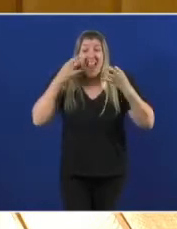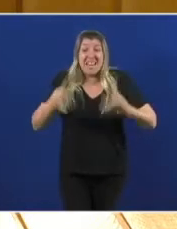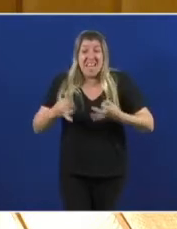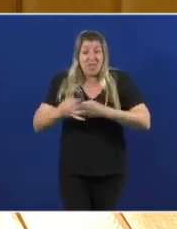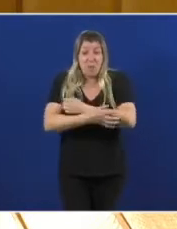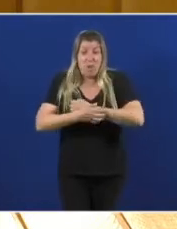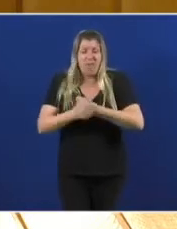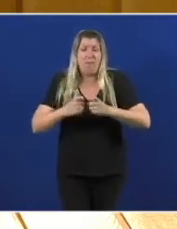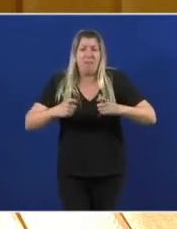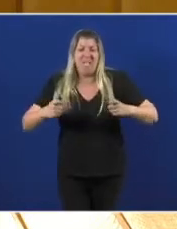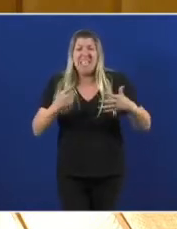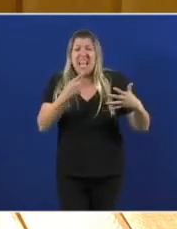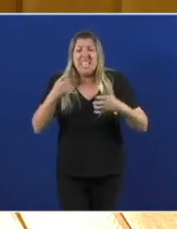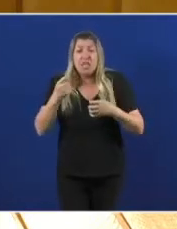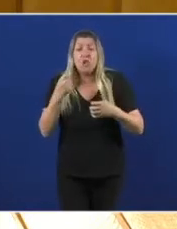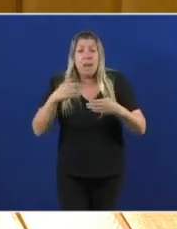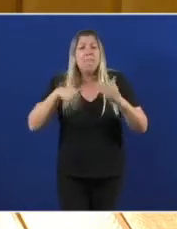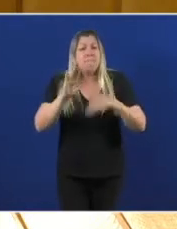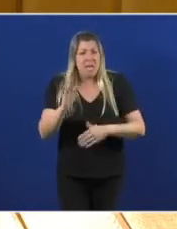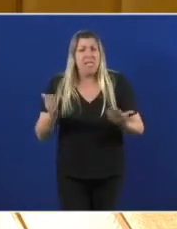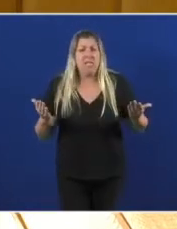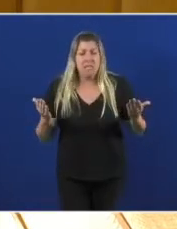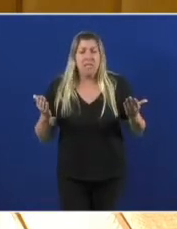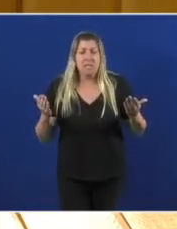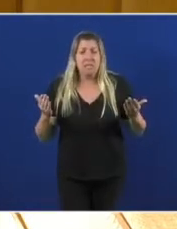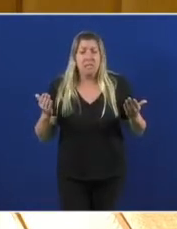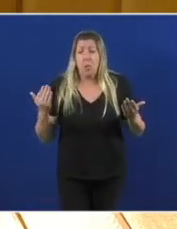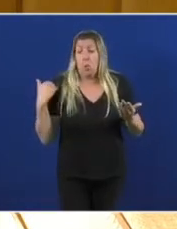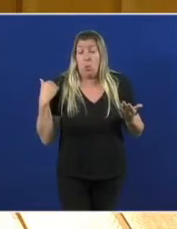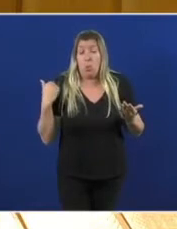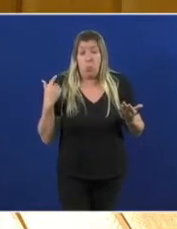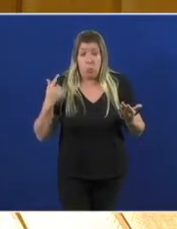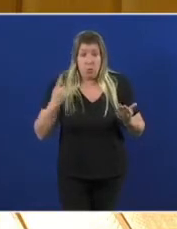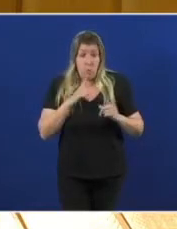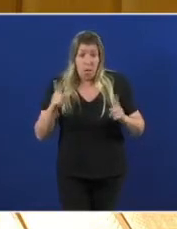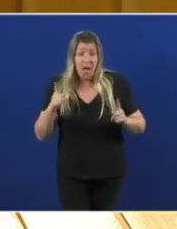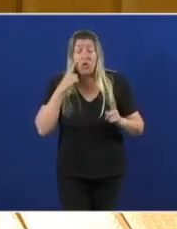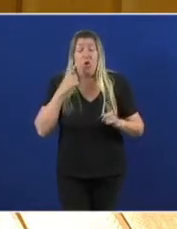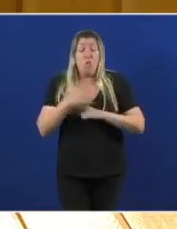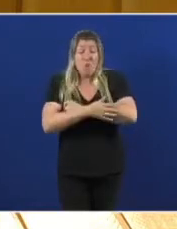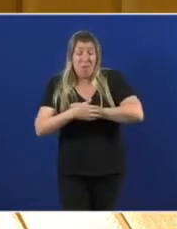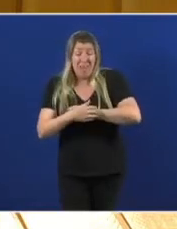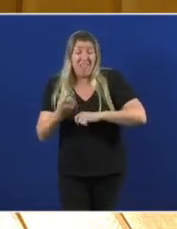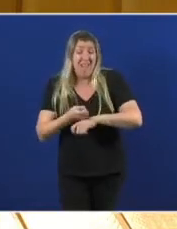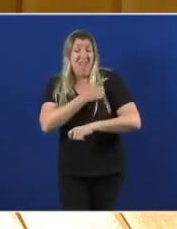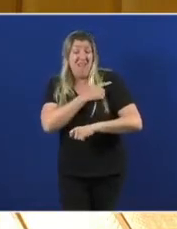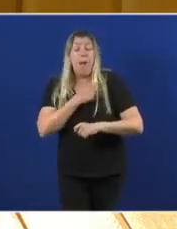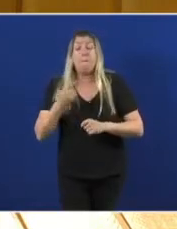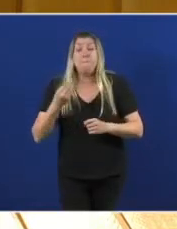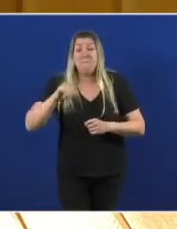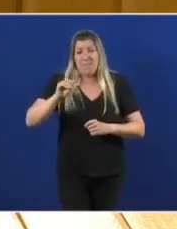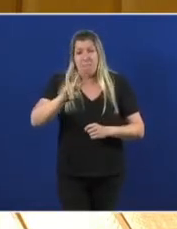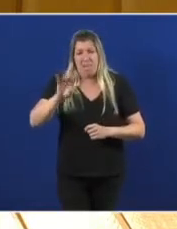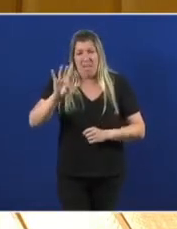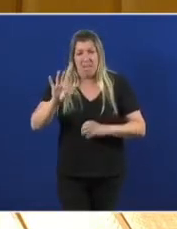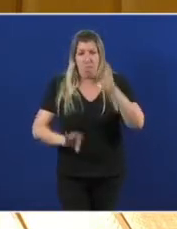son máis de 600.000. No último ano a pobreza severa medrou un 20% e hai unha realidade